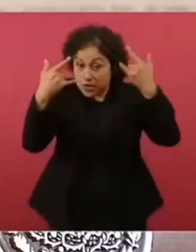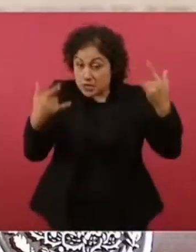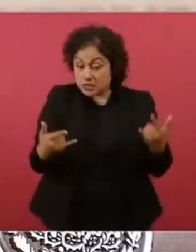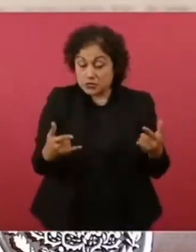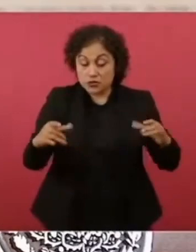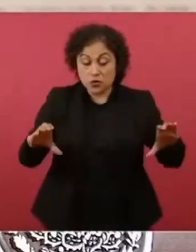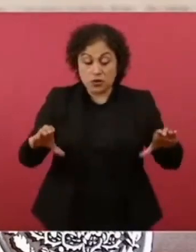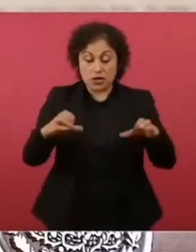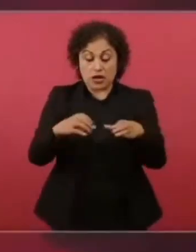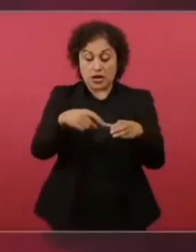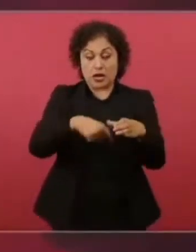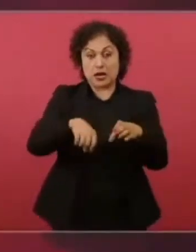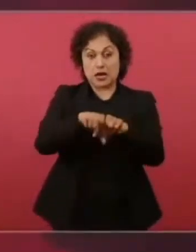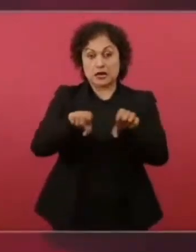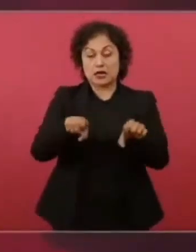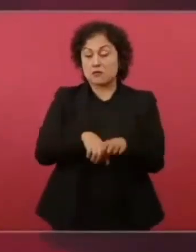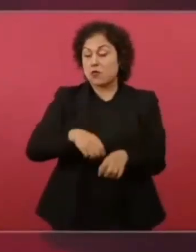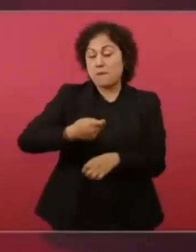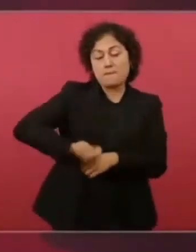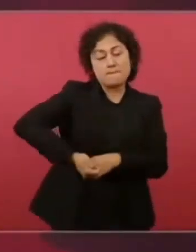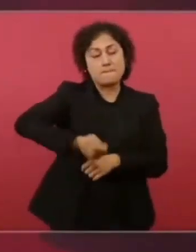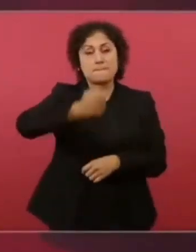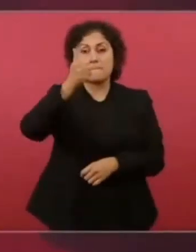del presidente Juárez